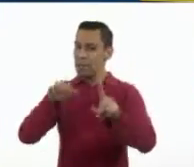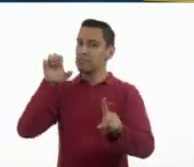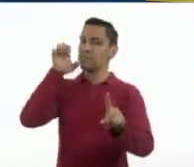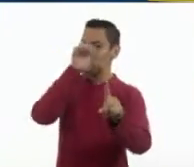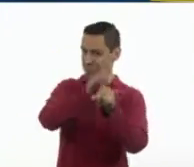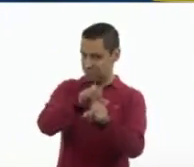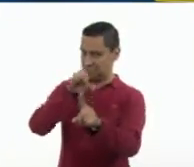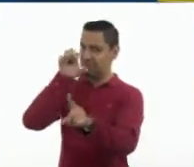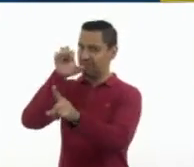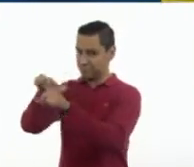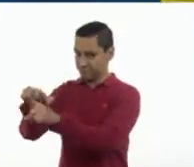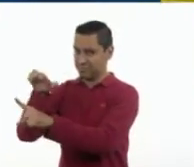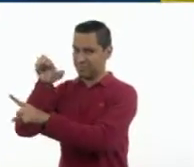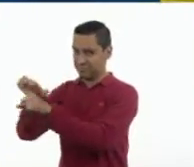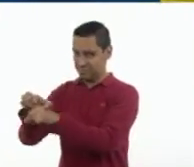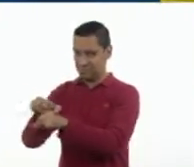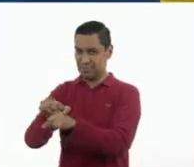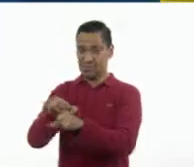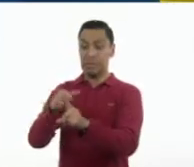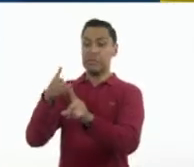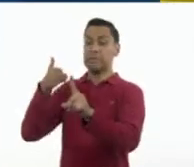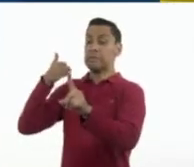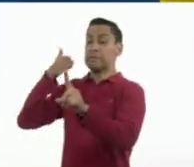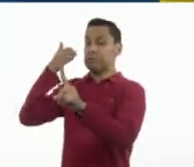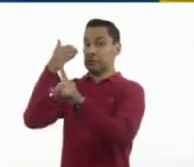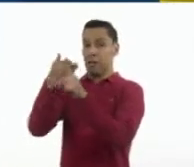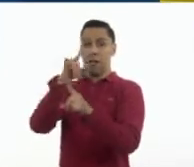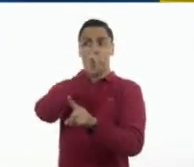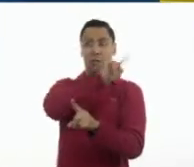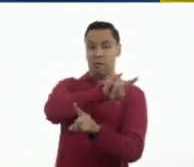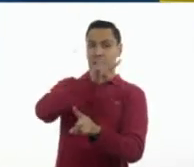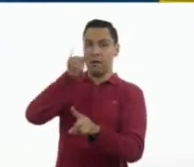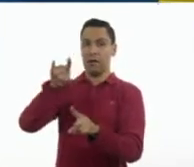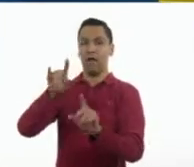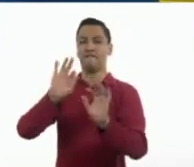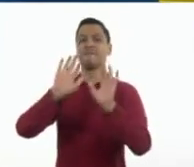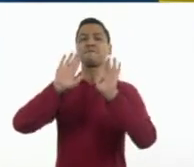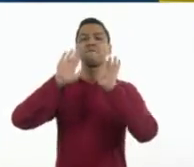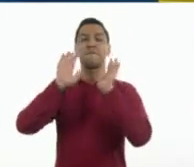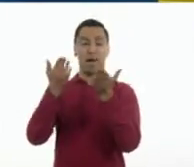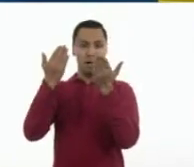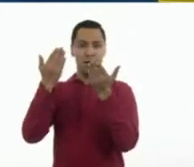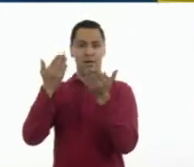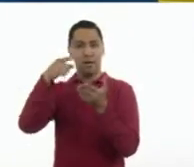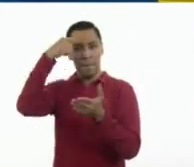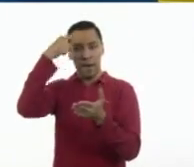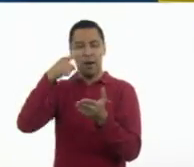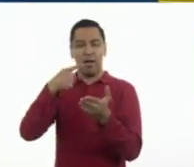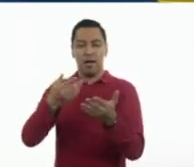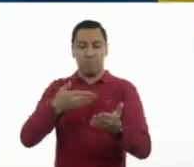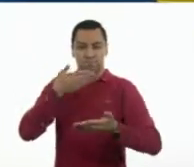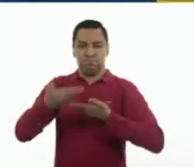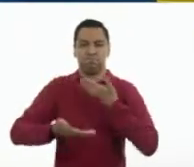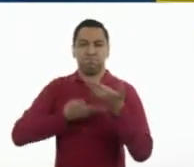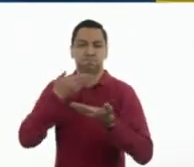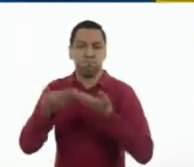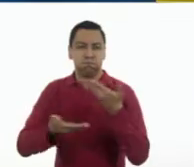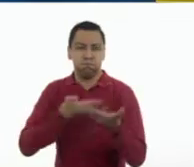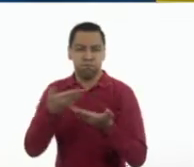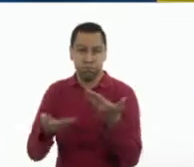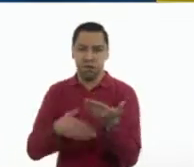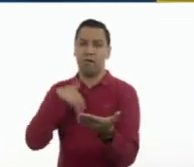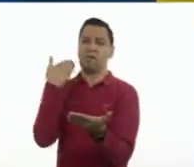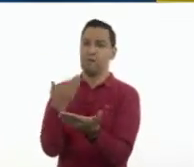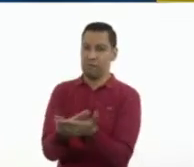acuérdense que el principal propósito de la publicidad es convencer al público para que consuma algo. Sin embargo,